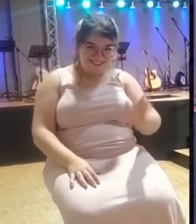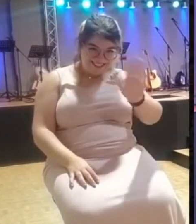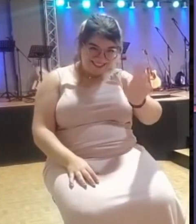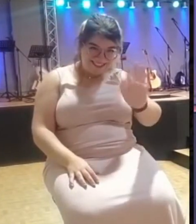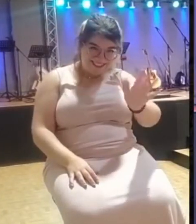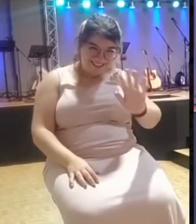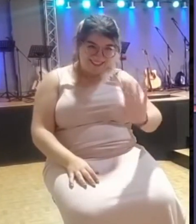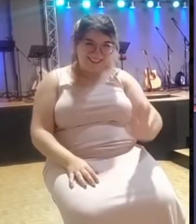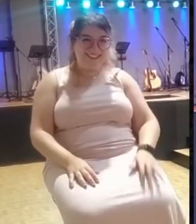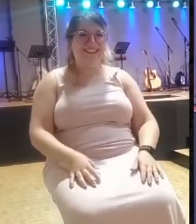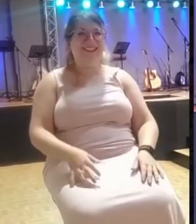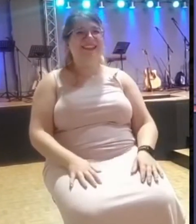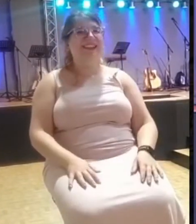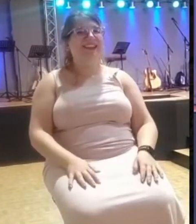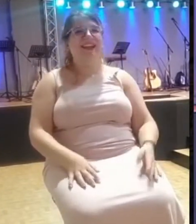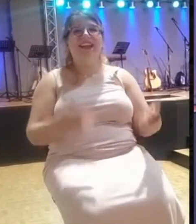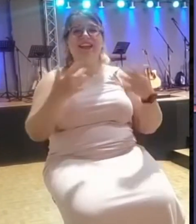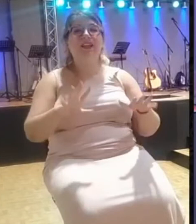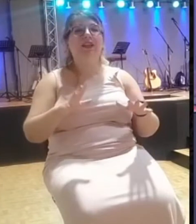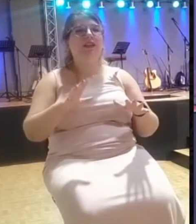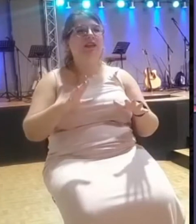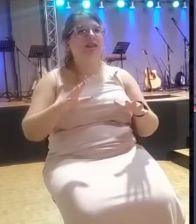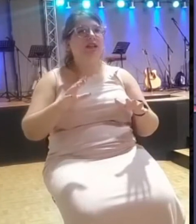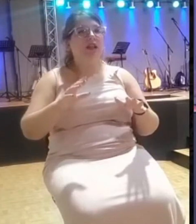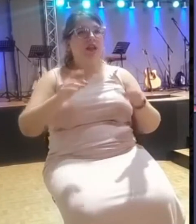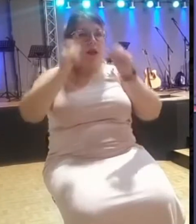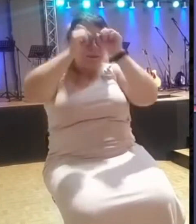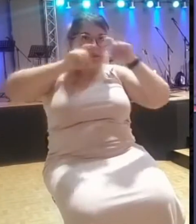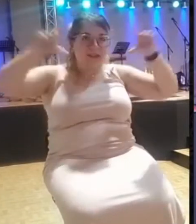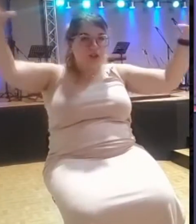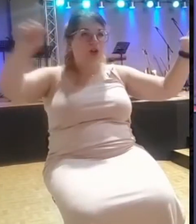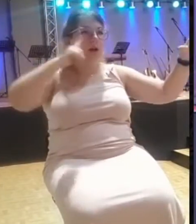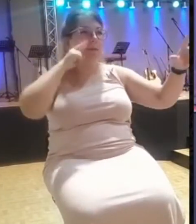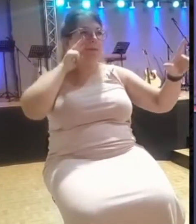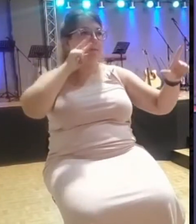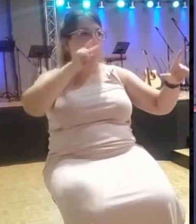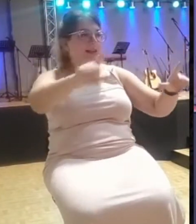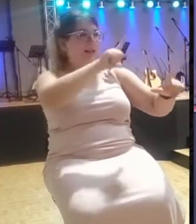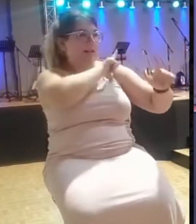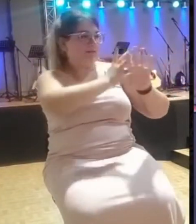visión un ejército de ángeles alrededor del